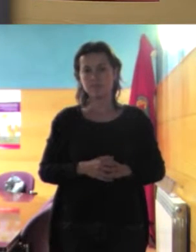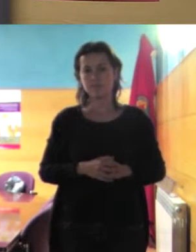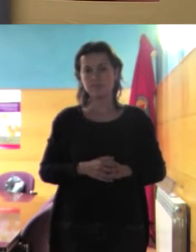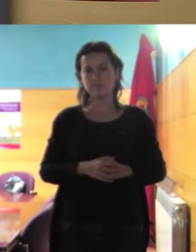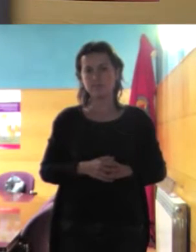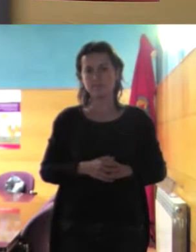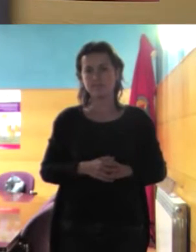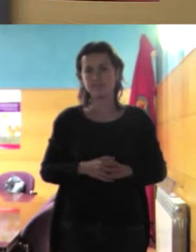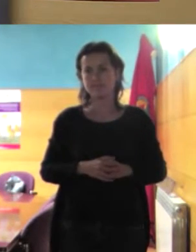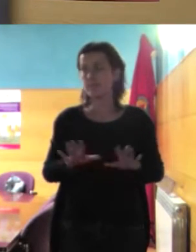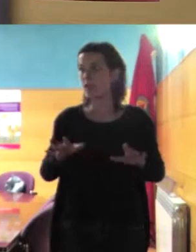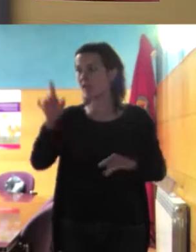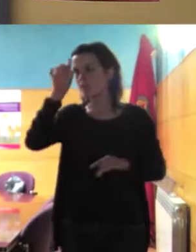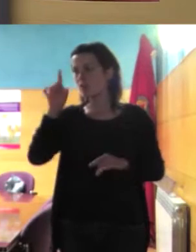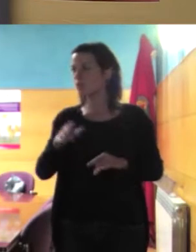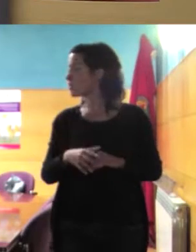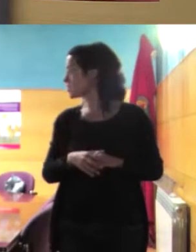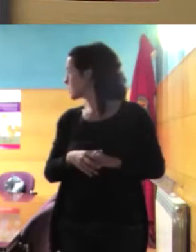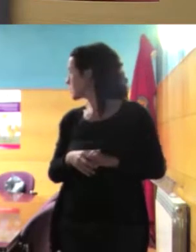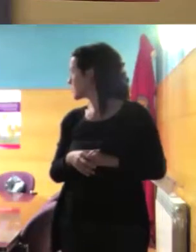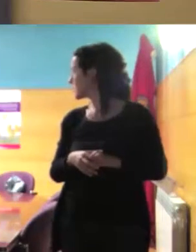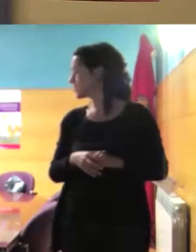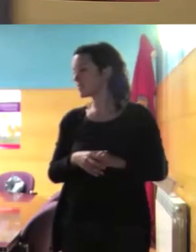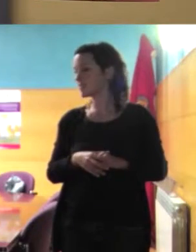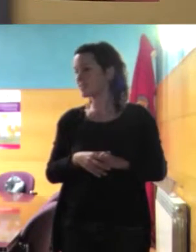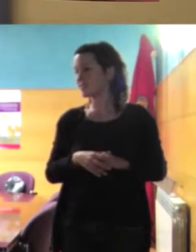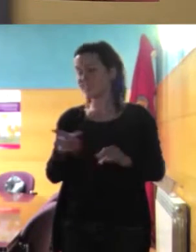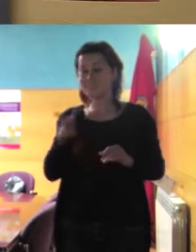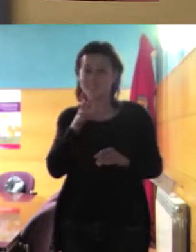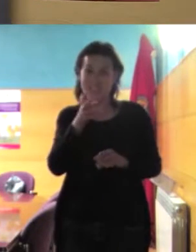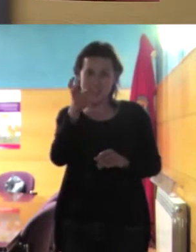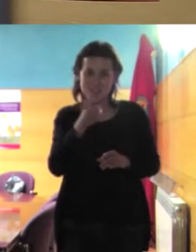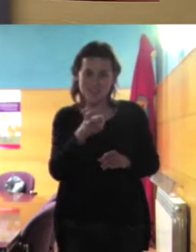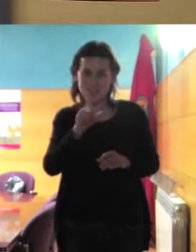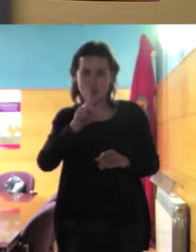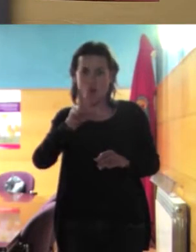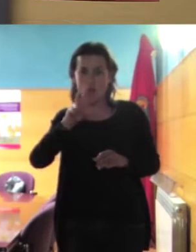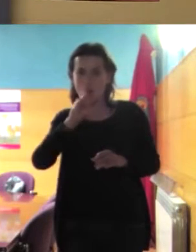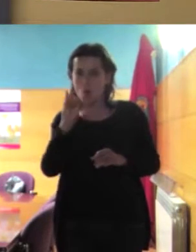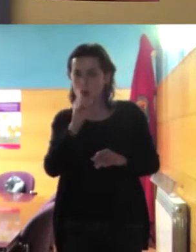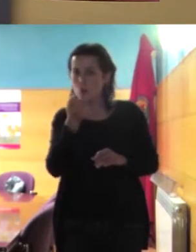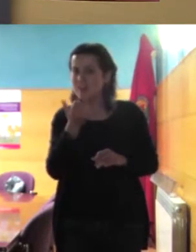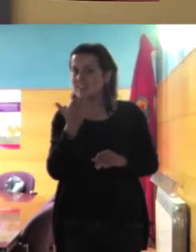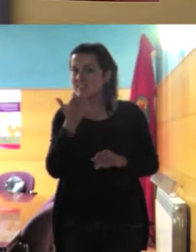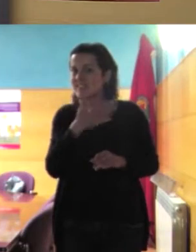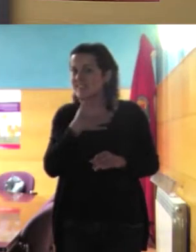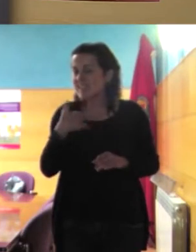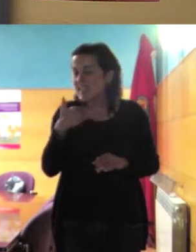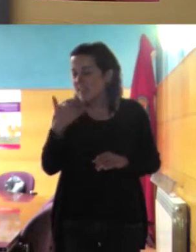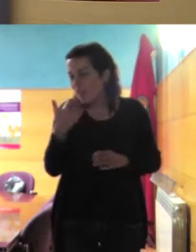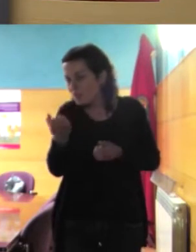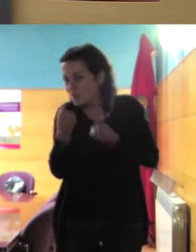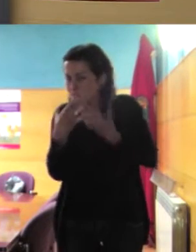Bueno a veces si Luja aprovechando que estás aquí igual nos puedes comentar de la cosita